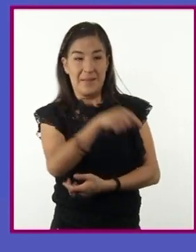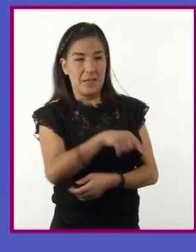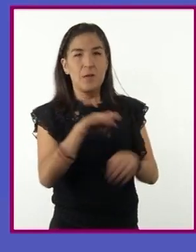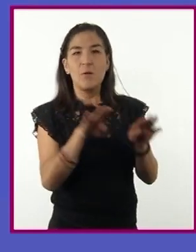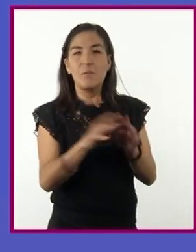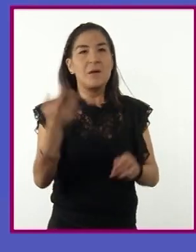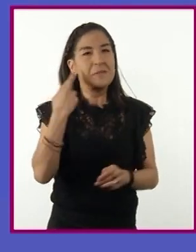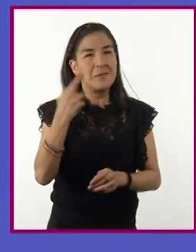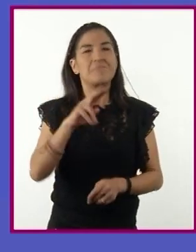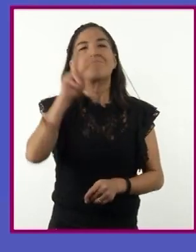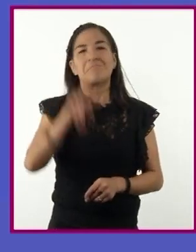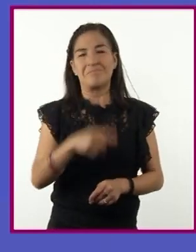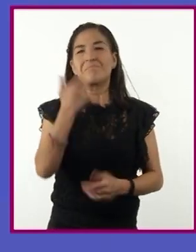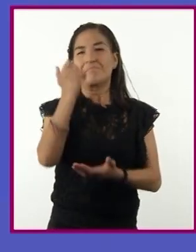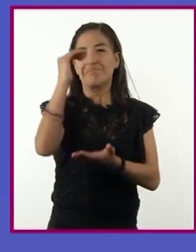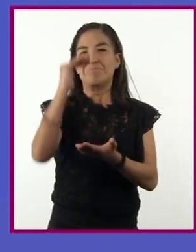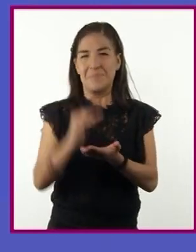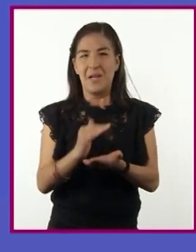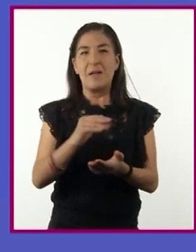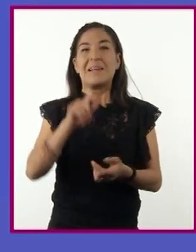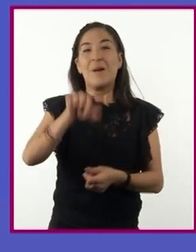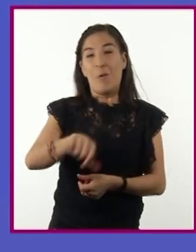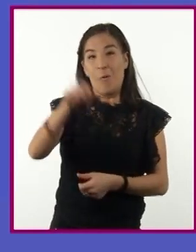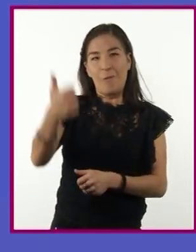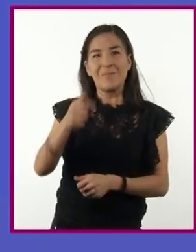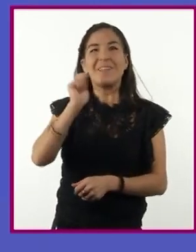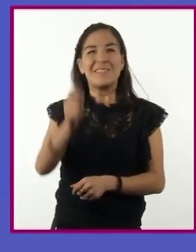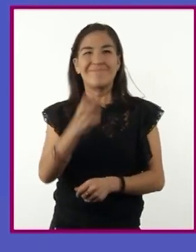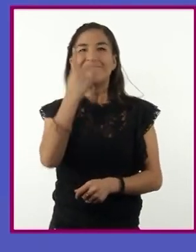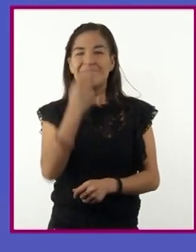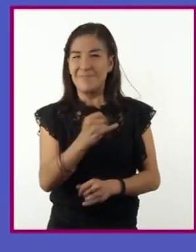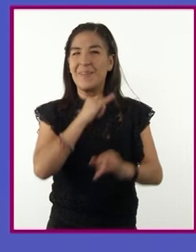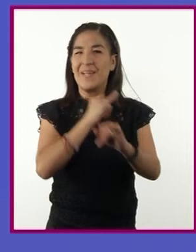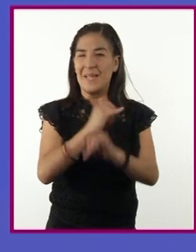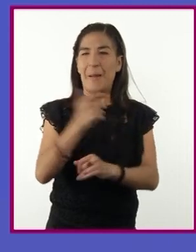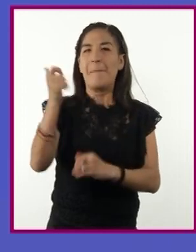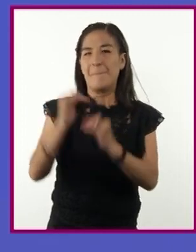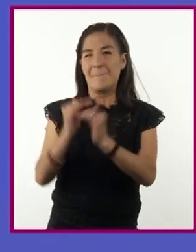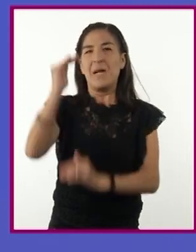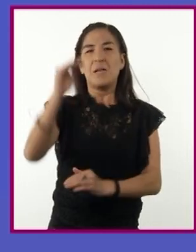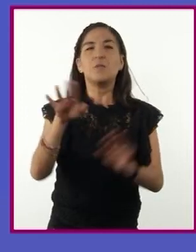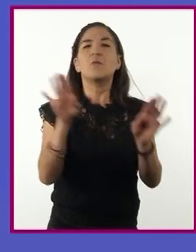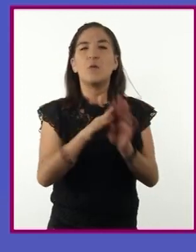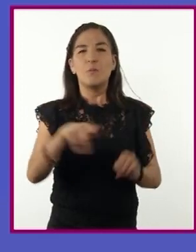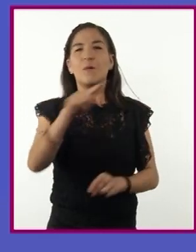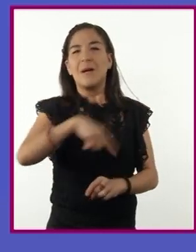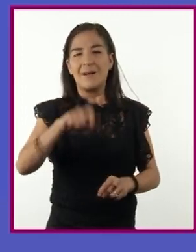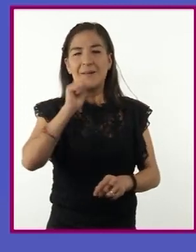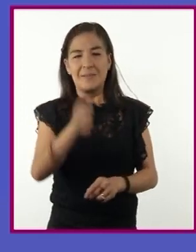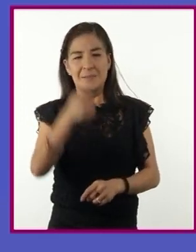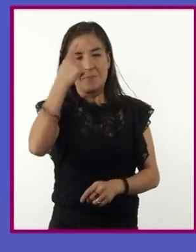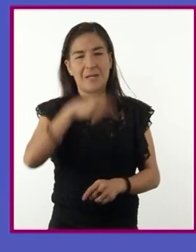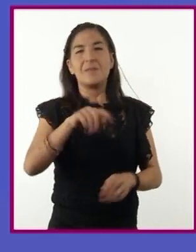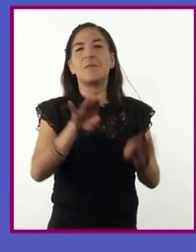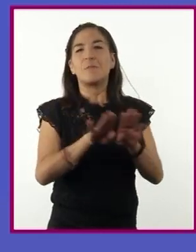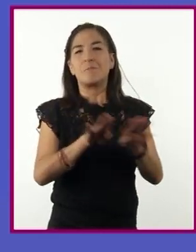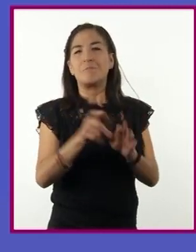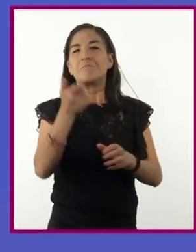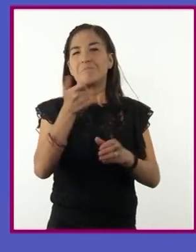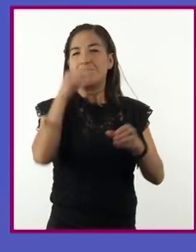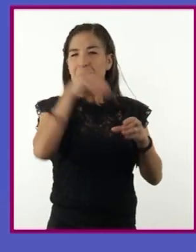son relativamente bajos en comparación con otros medios, ofreciendo el mejor retorno a la inversión.